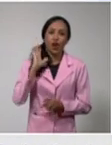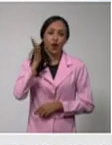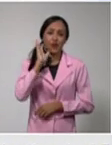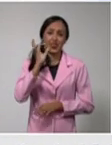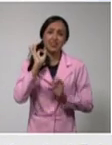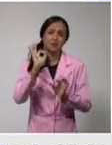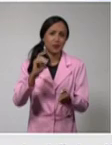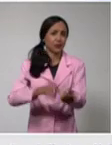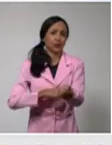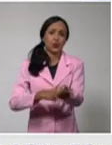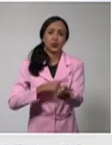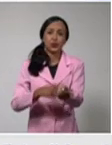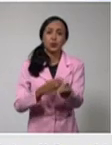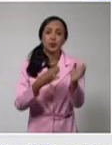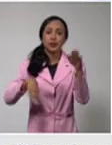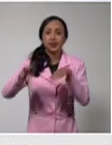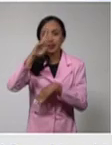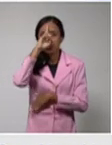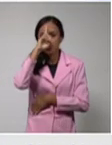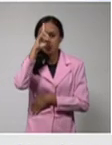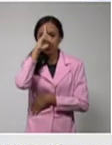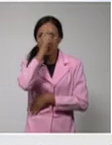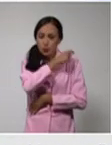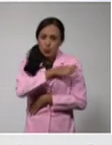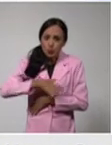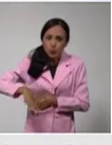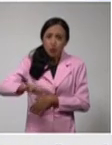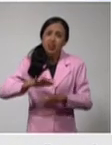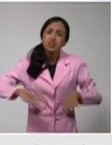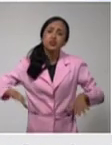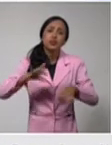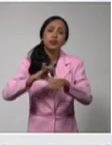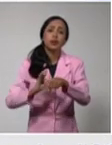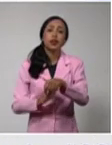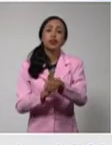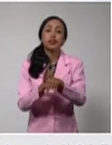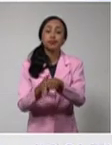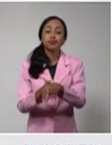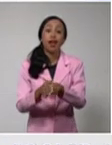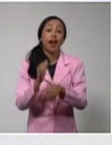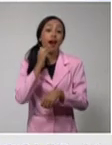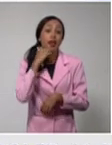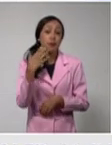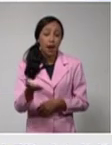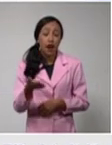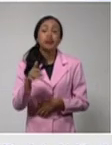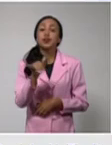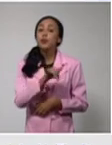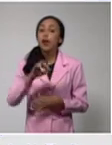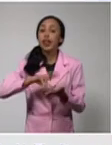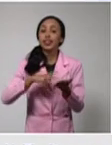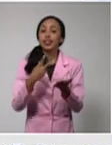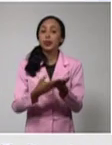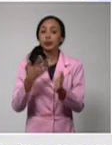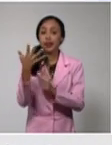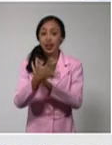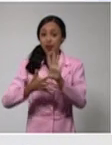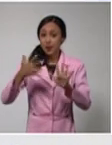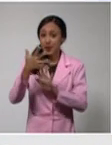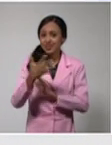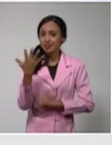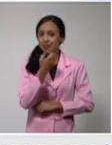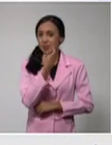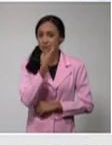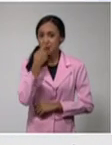Ministerio de Salud Pública sobre la evolución de la enfermedad. Y contamos además también con la intérprete de lengua de señas Maciel